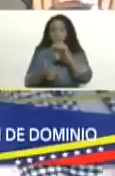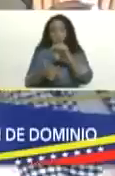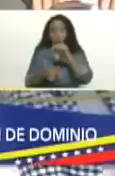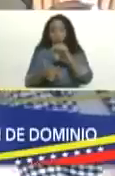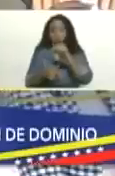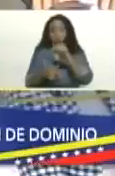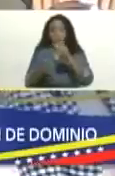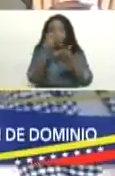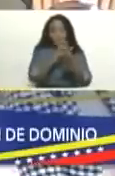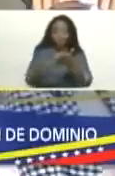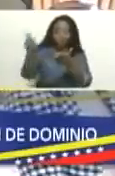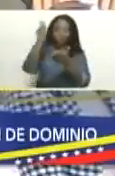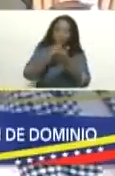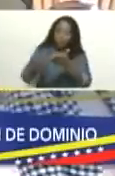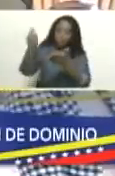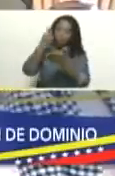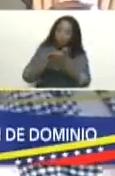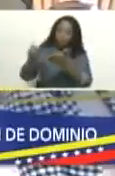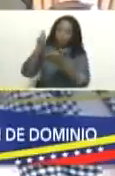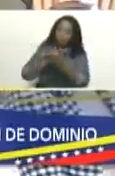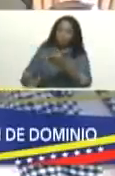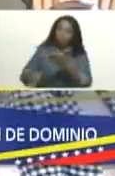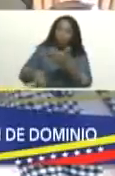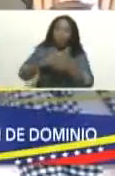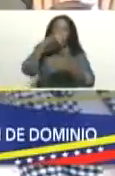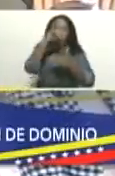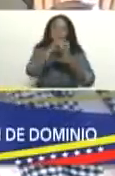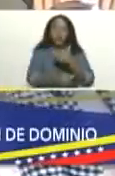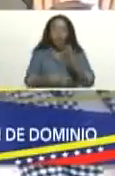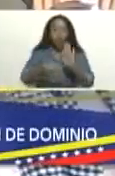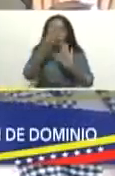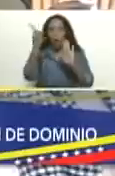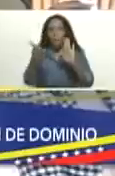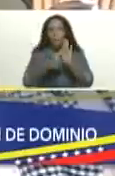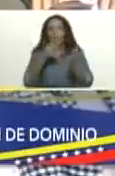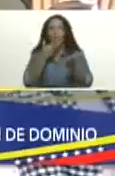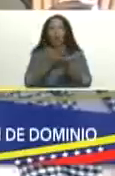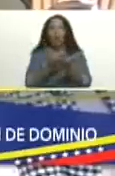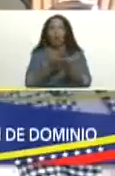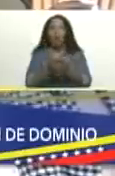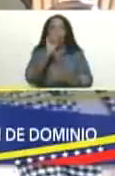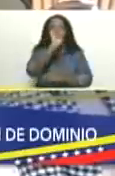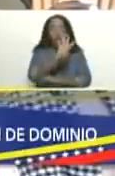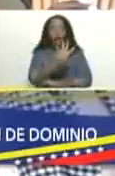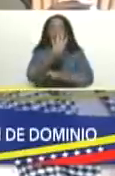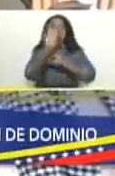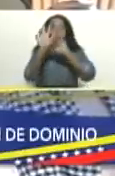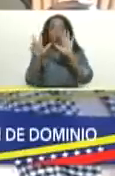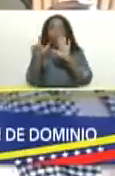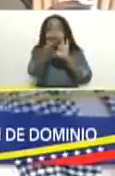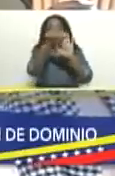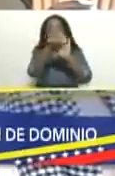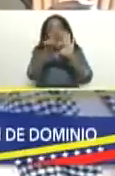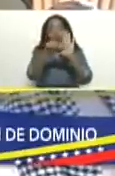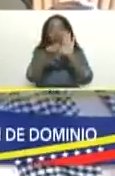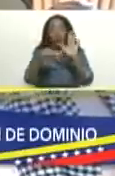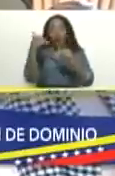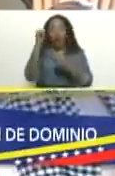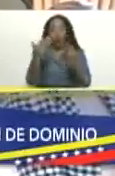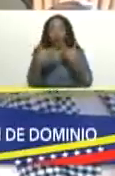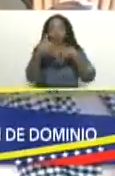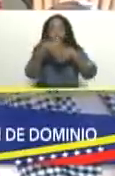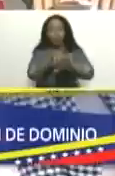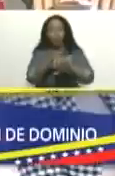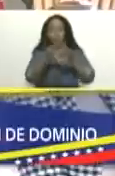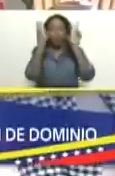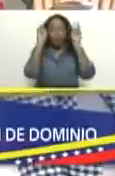redactó un proyecto muy completo, señor Presidente, de 48 artículos donde se incluyen los